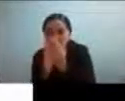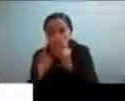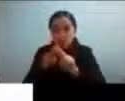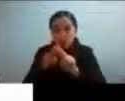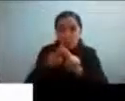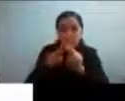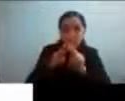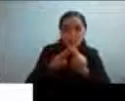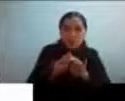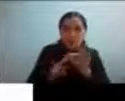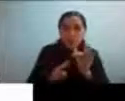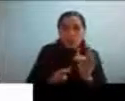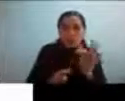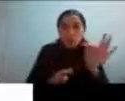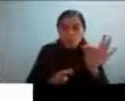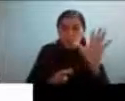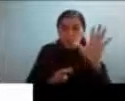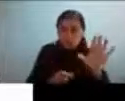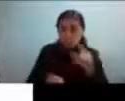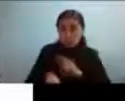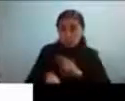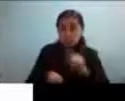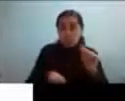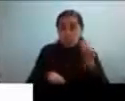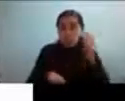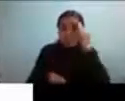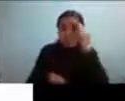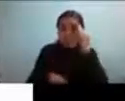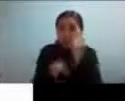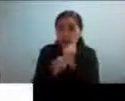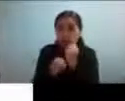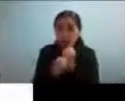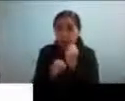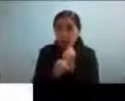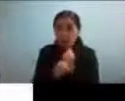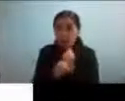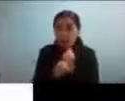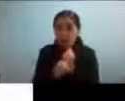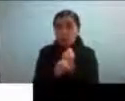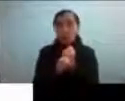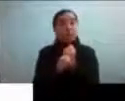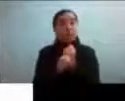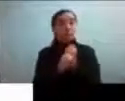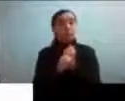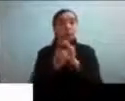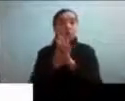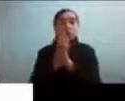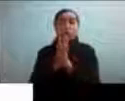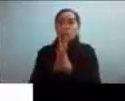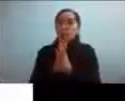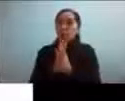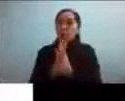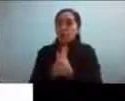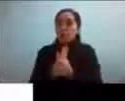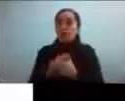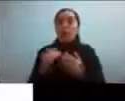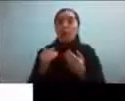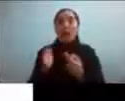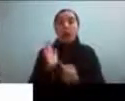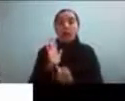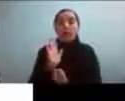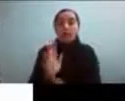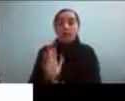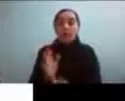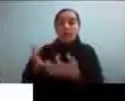futuro en el futuro próximo memoria de trabajo etc. entonces todas estas cosas además de la presencia un resultado